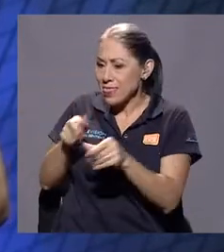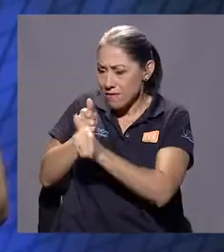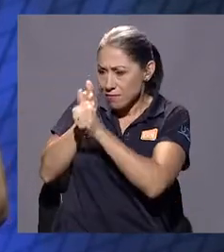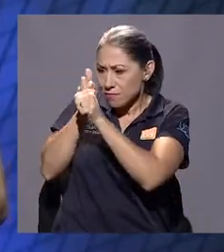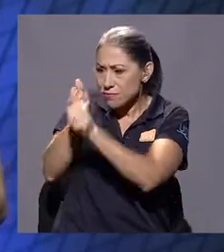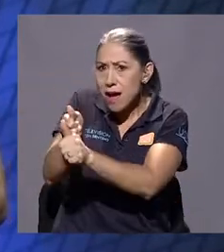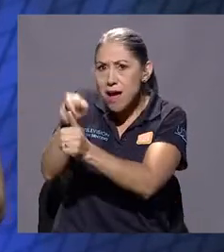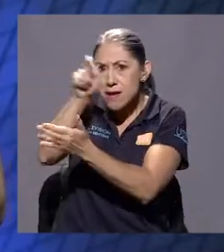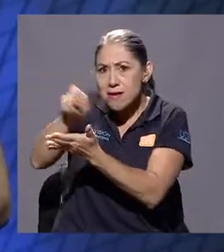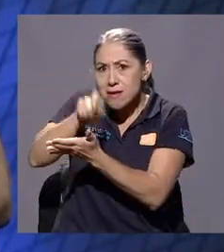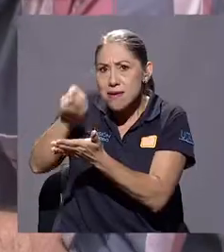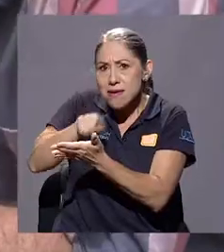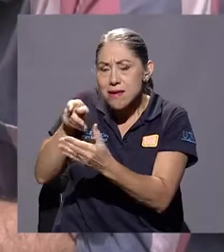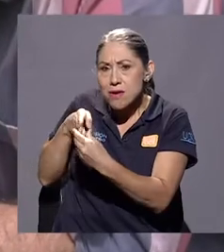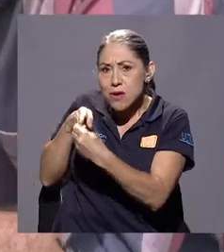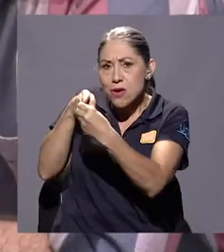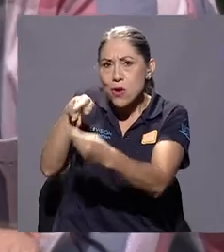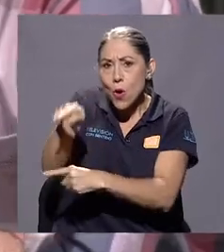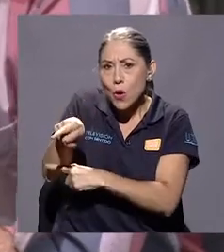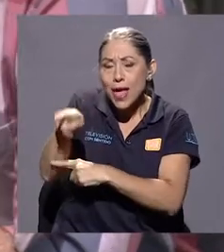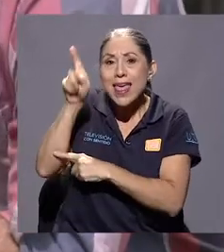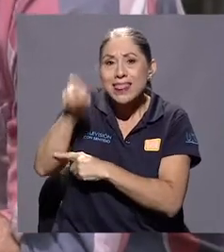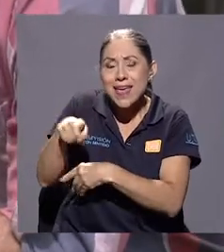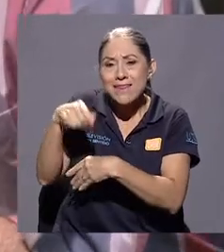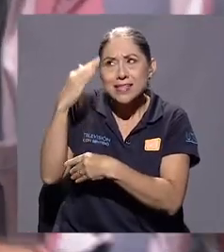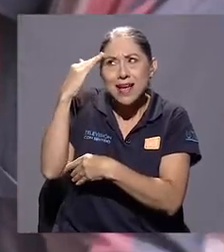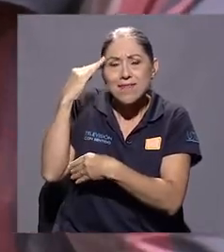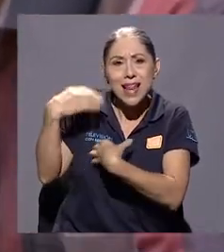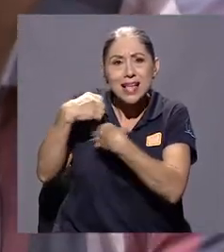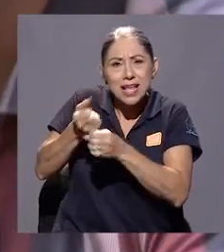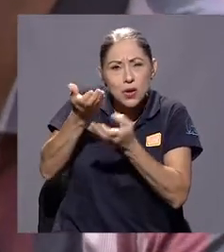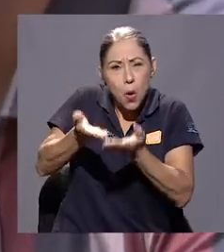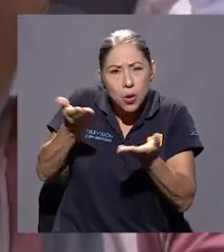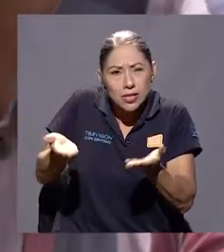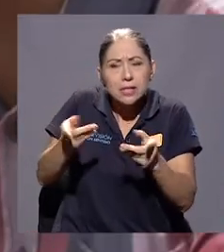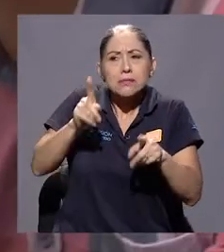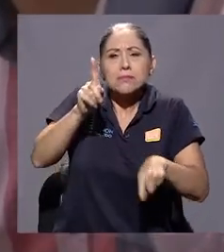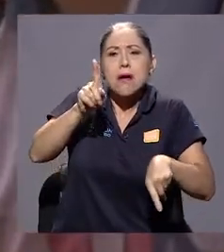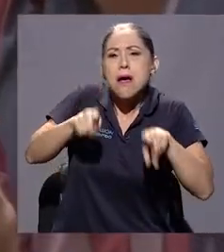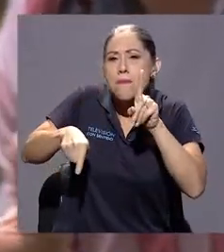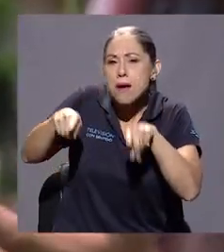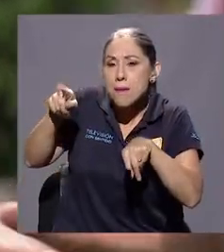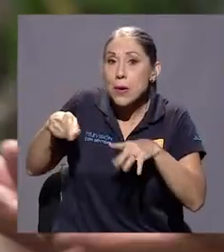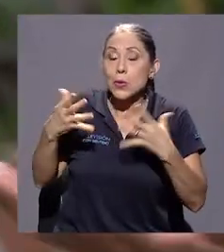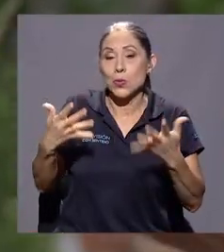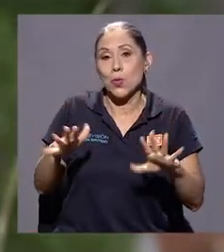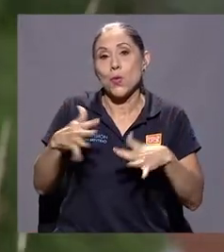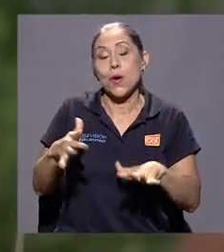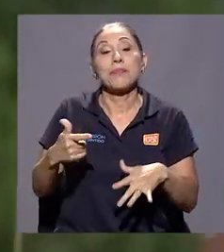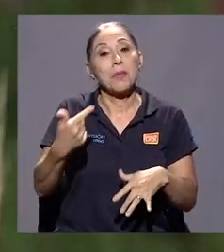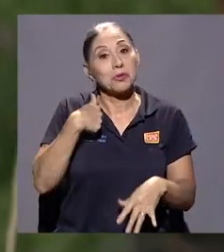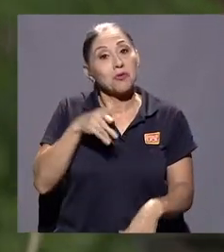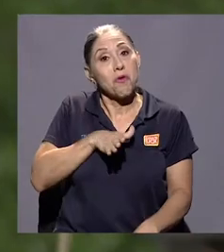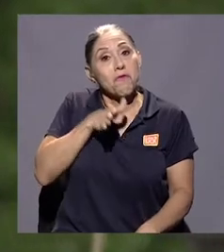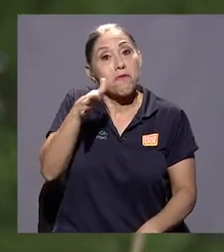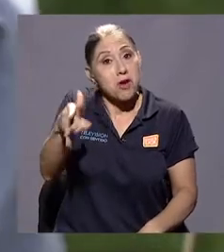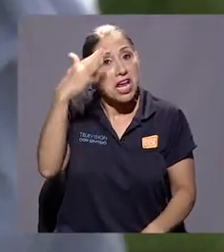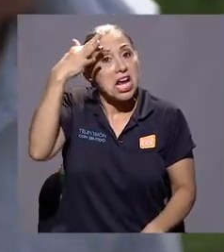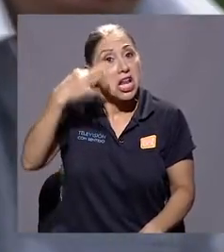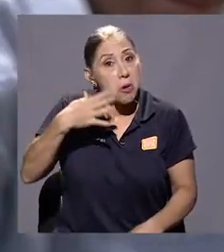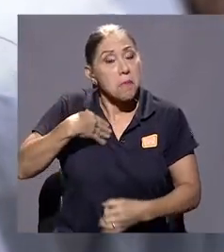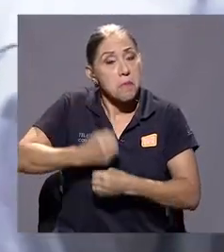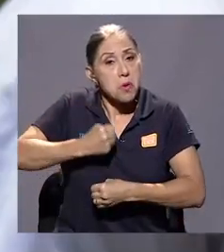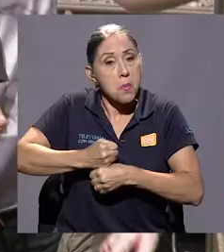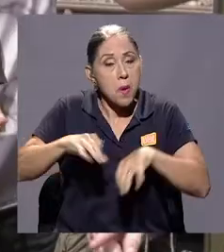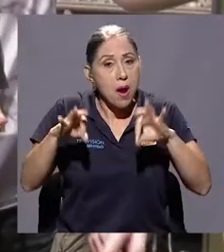guión, saber cómo hacer una cosa y diferenciarlas, ¿entienden? Entonces, no, pues, fui y creo que hice un